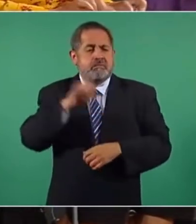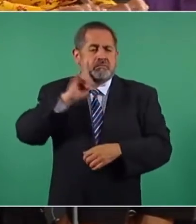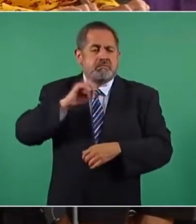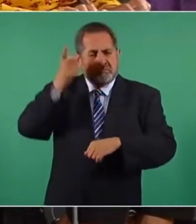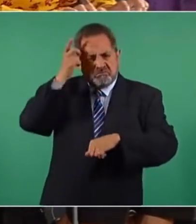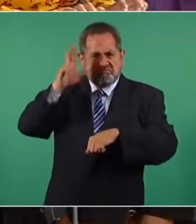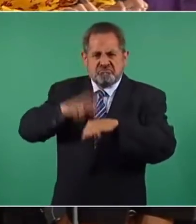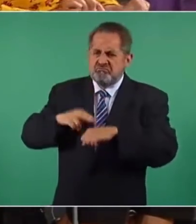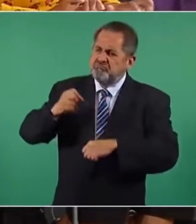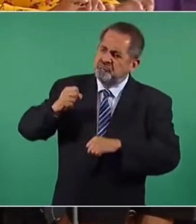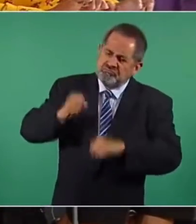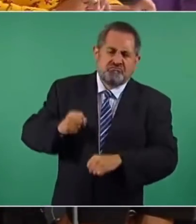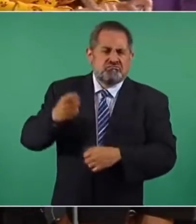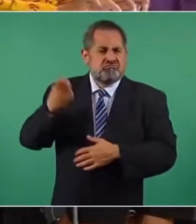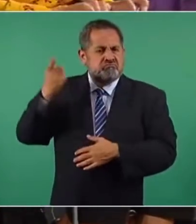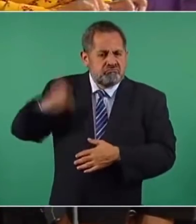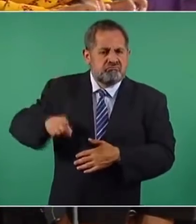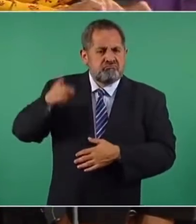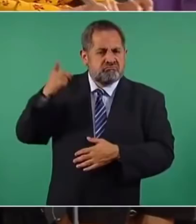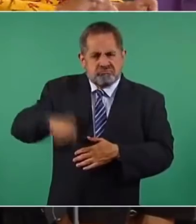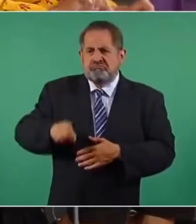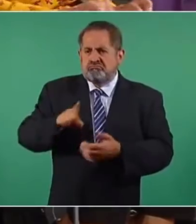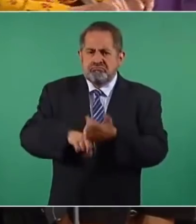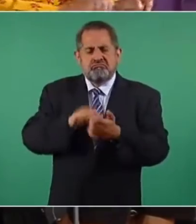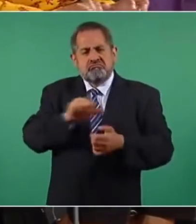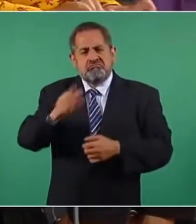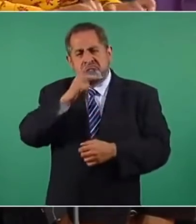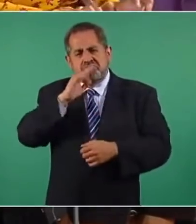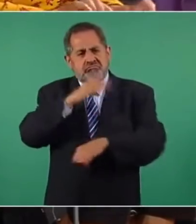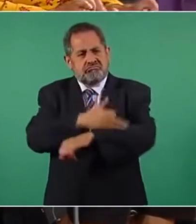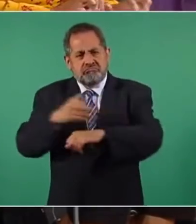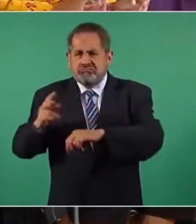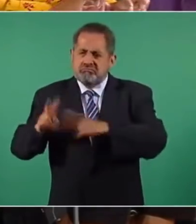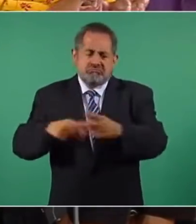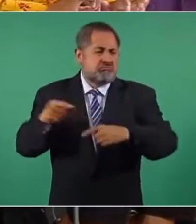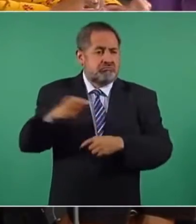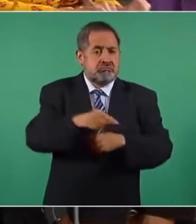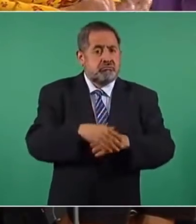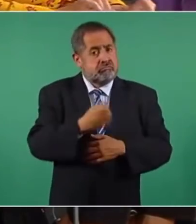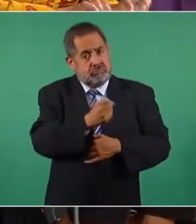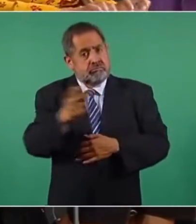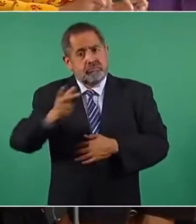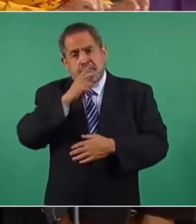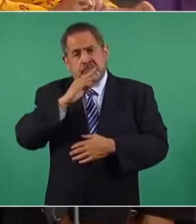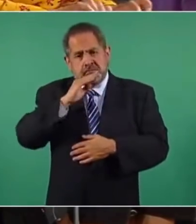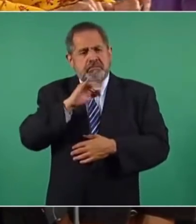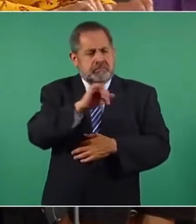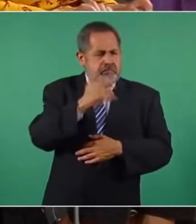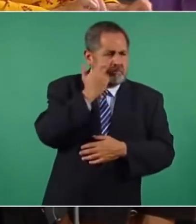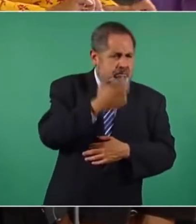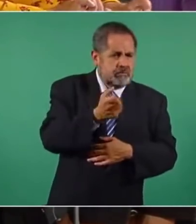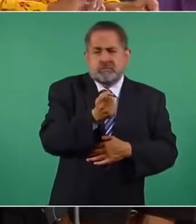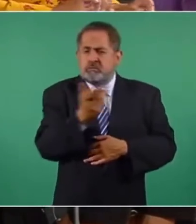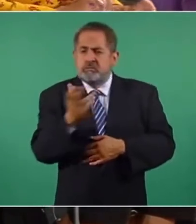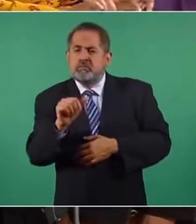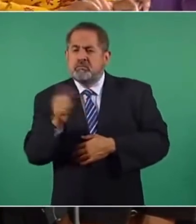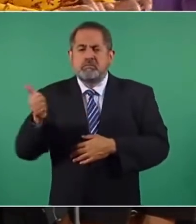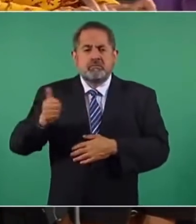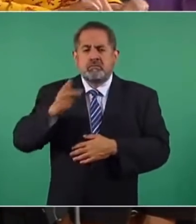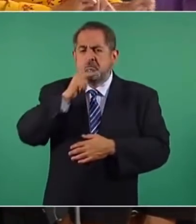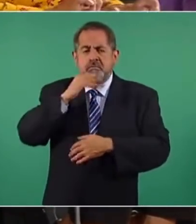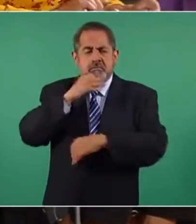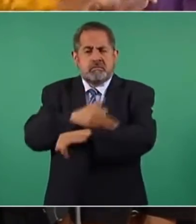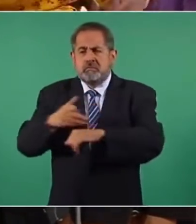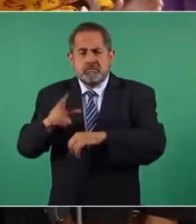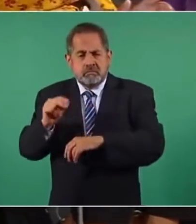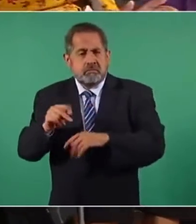de alguna manera está obligando a los padres de familia que acudan. Hay padres de familia que sí quieren llevar a sus hijos, pero las